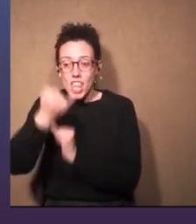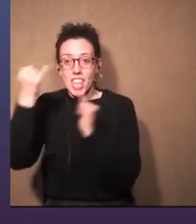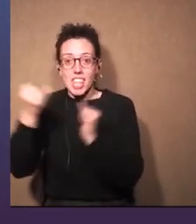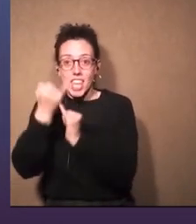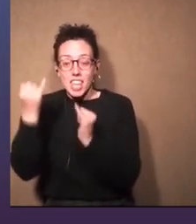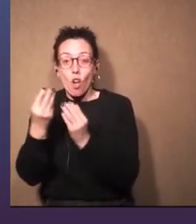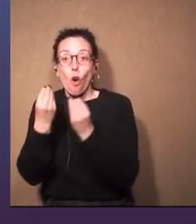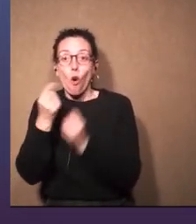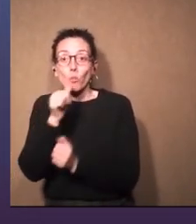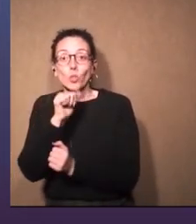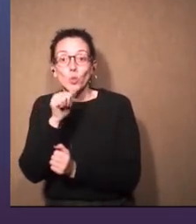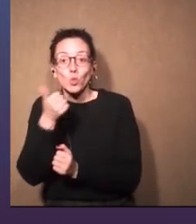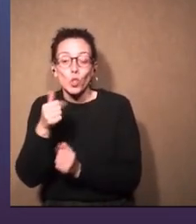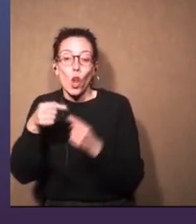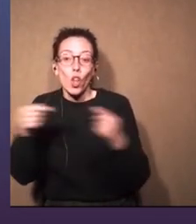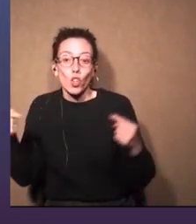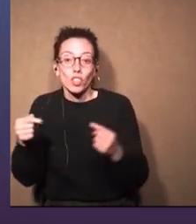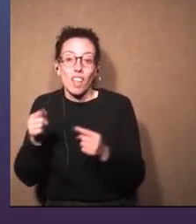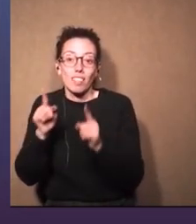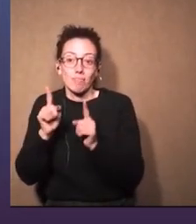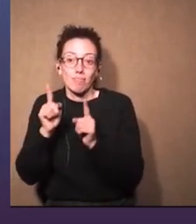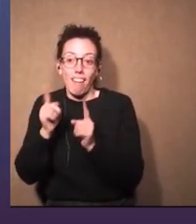lo que está pasando en el escenario.